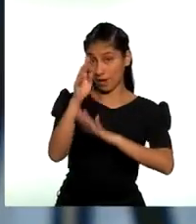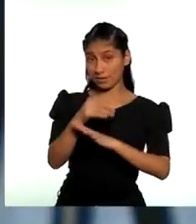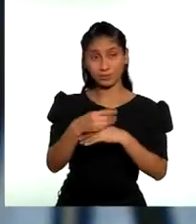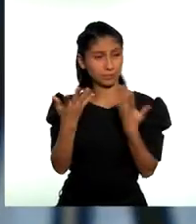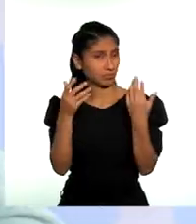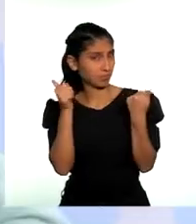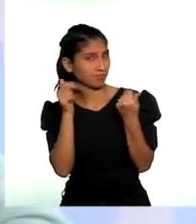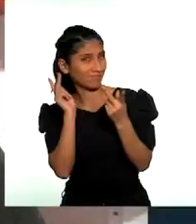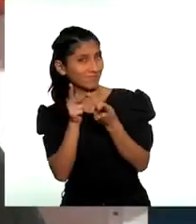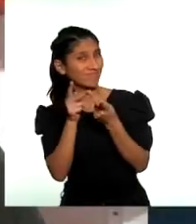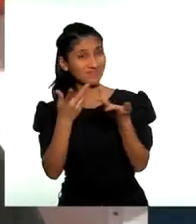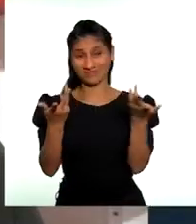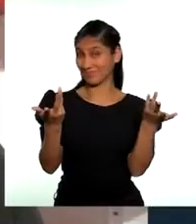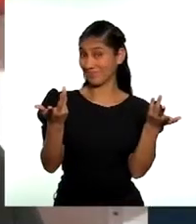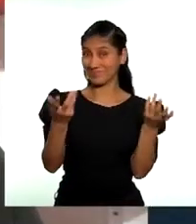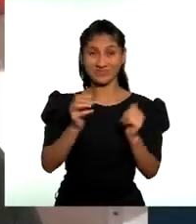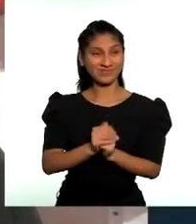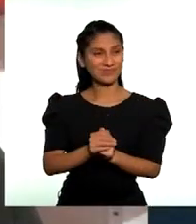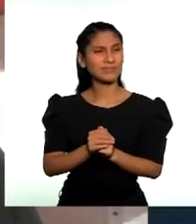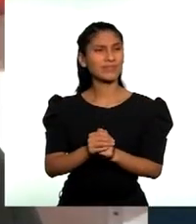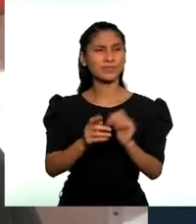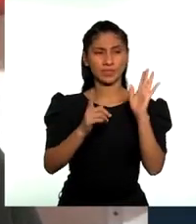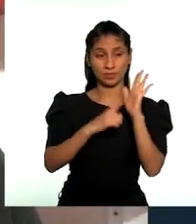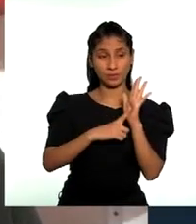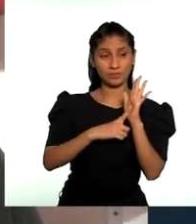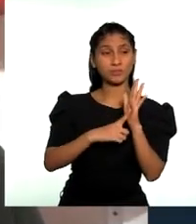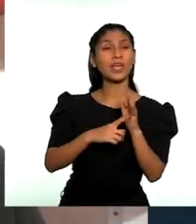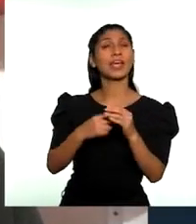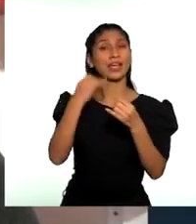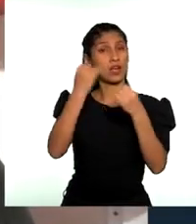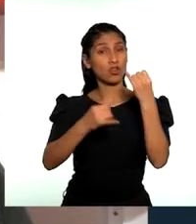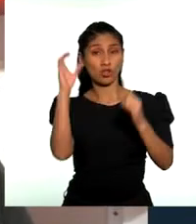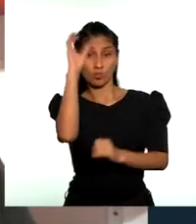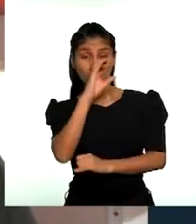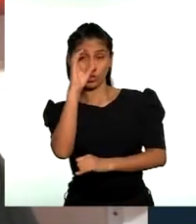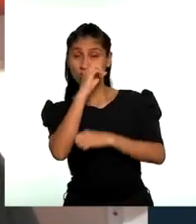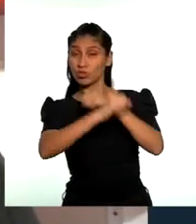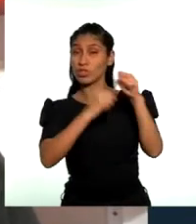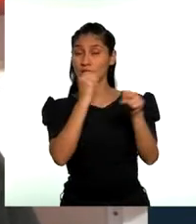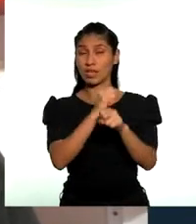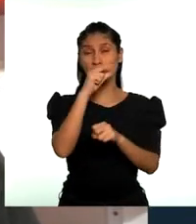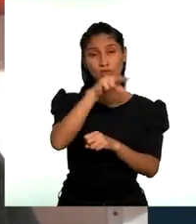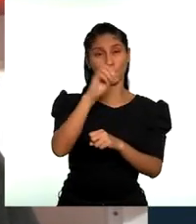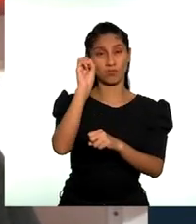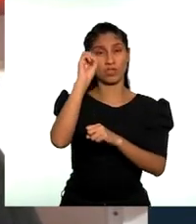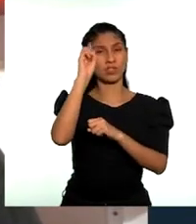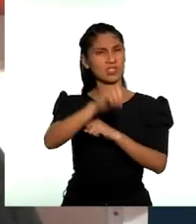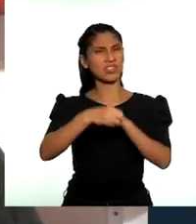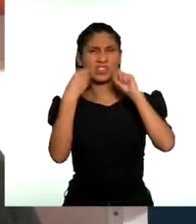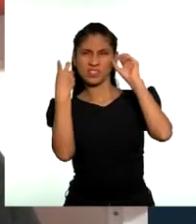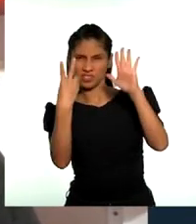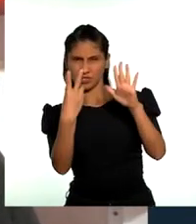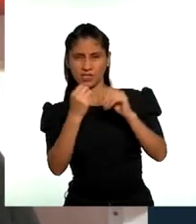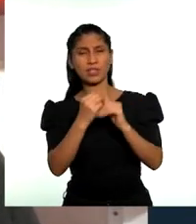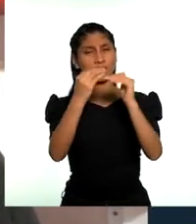con el último censo del año 2017, el 25.8% de la